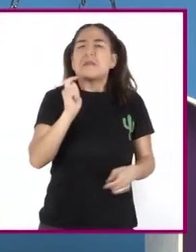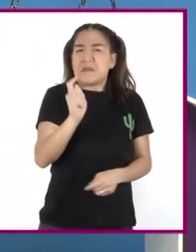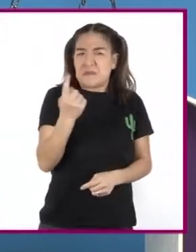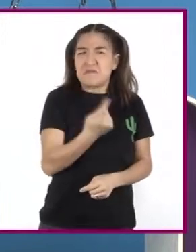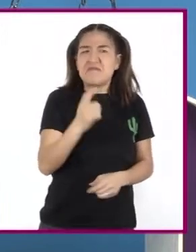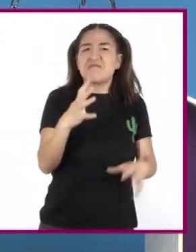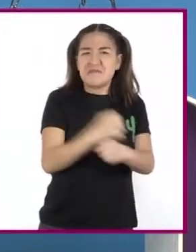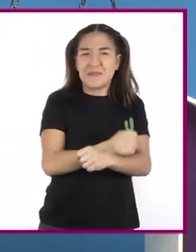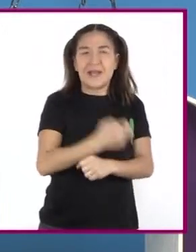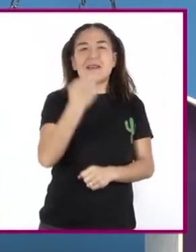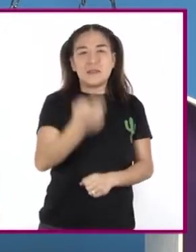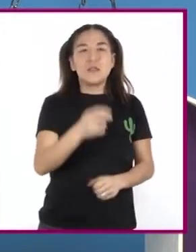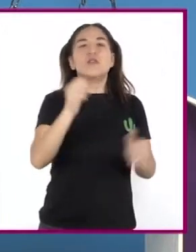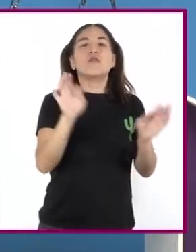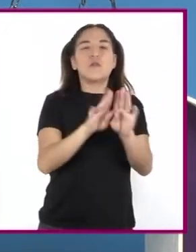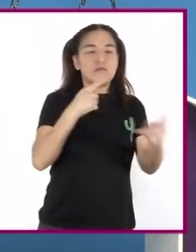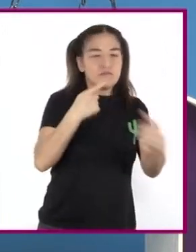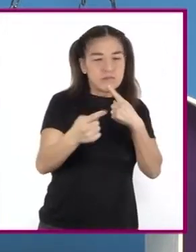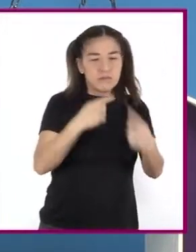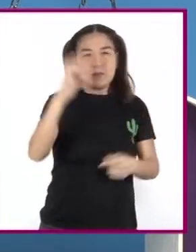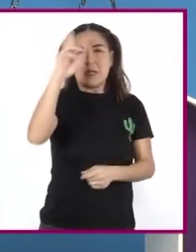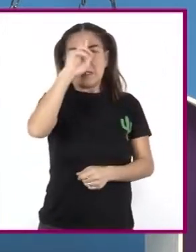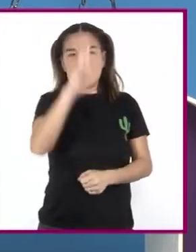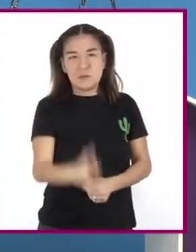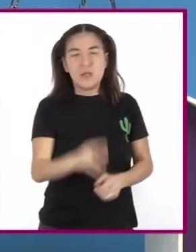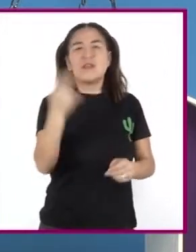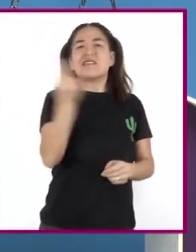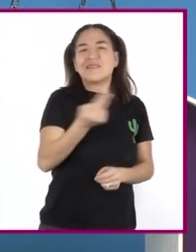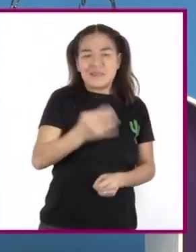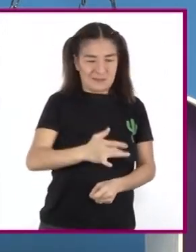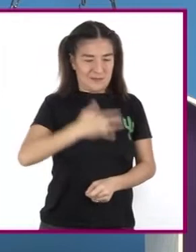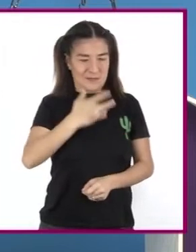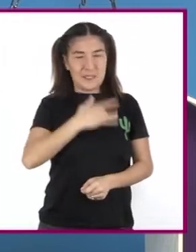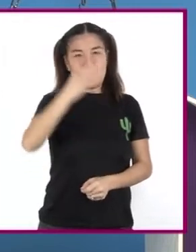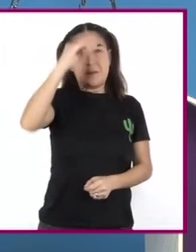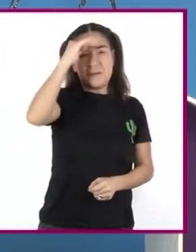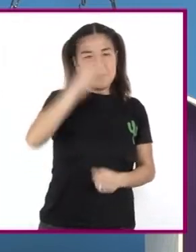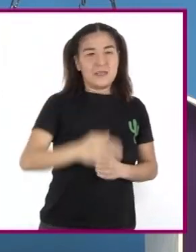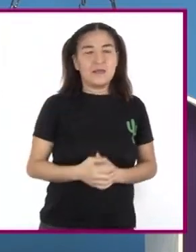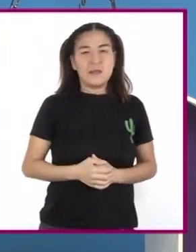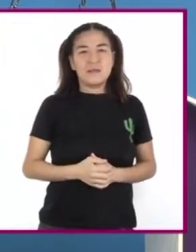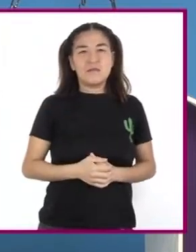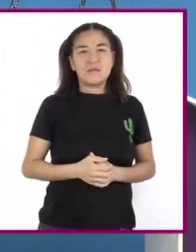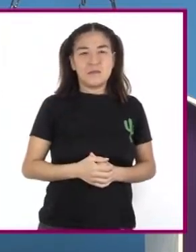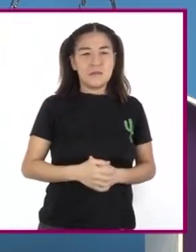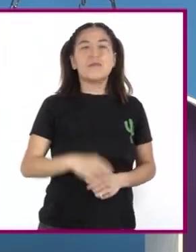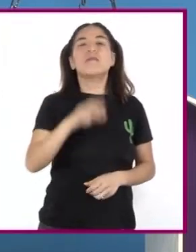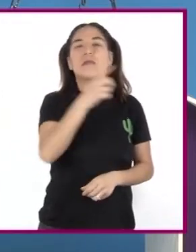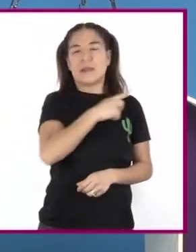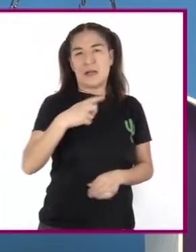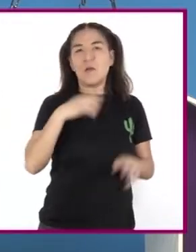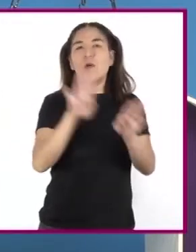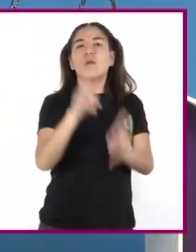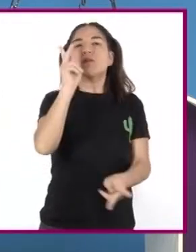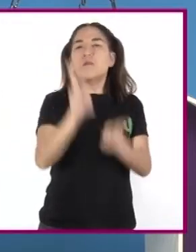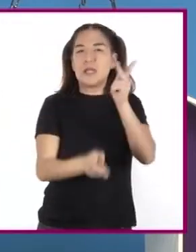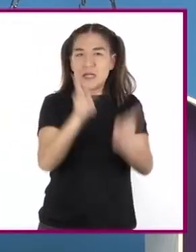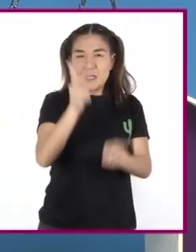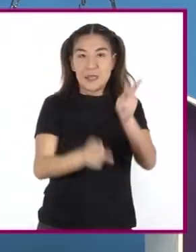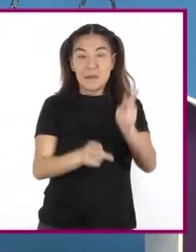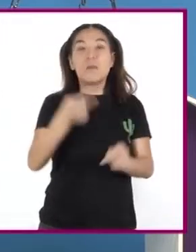respeto Lo que se necesita Piensa Y siente Implica hablar Pero también